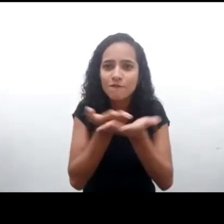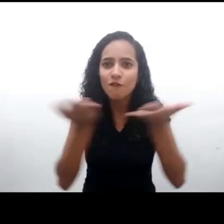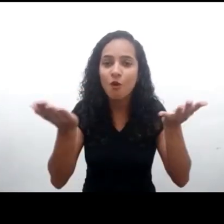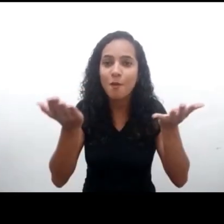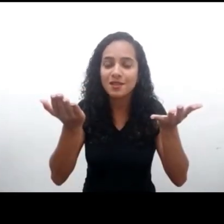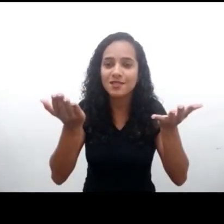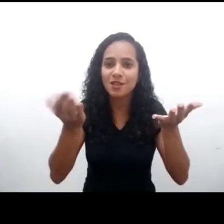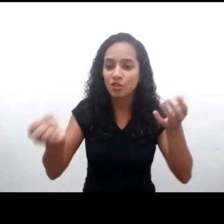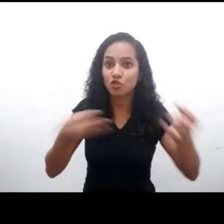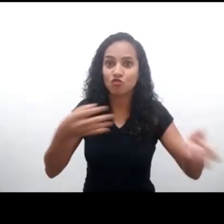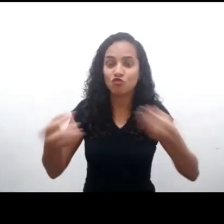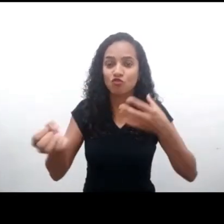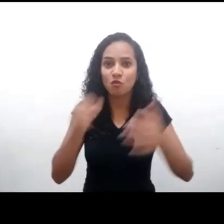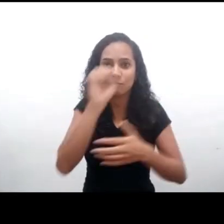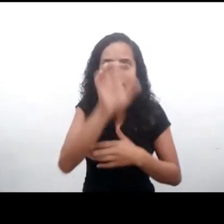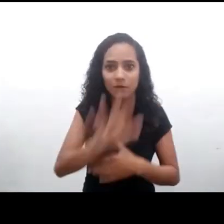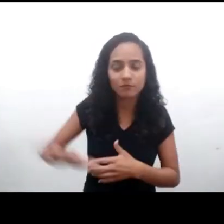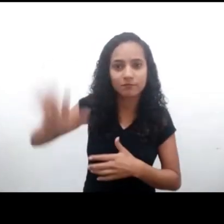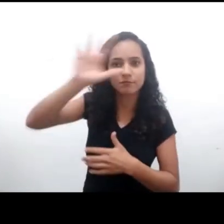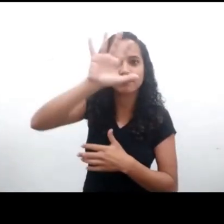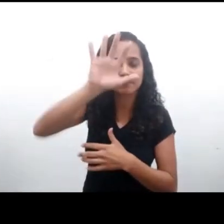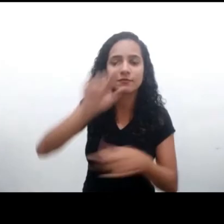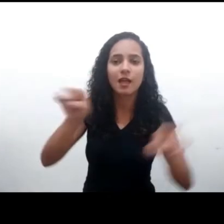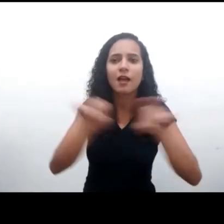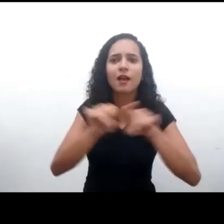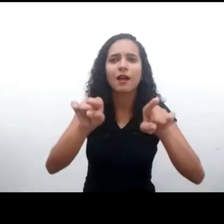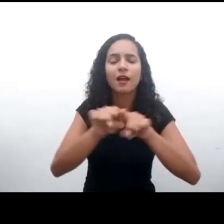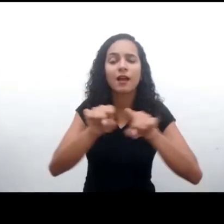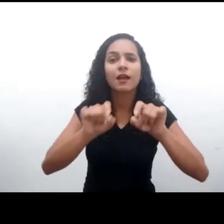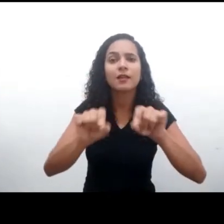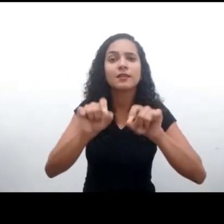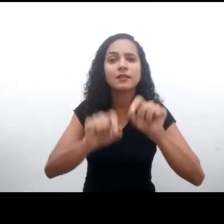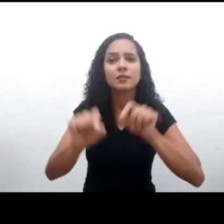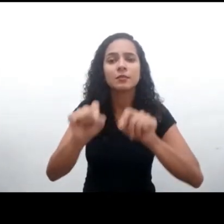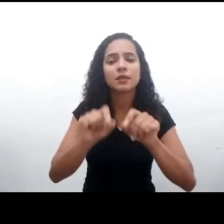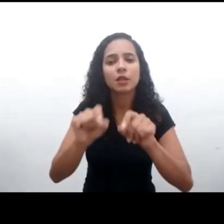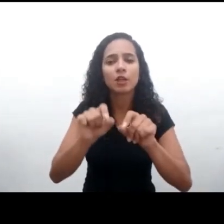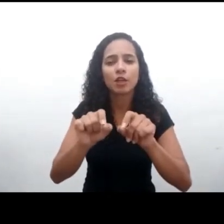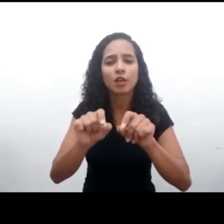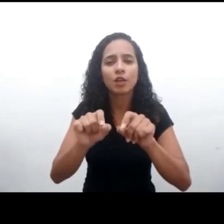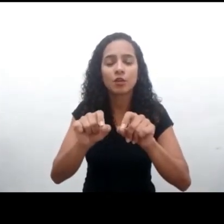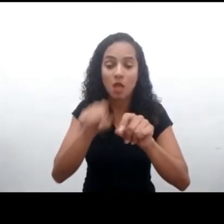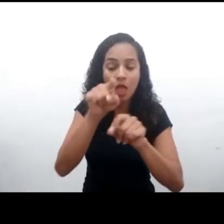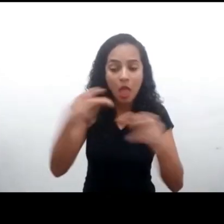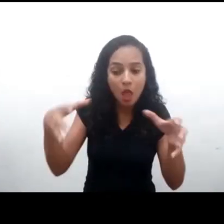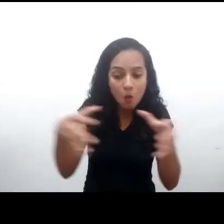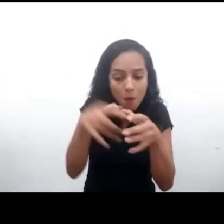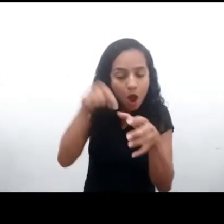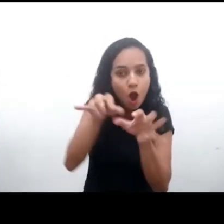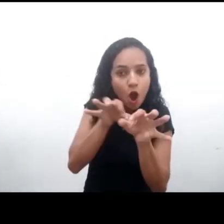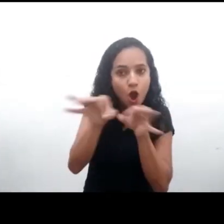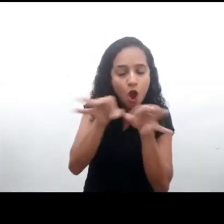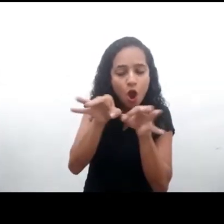y también por ser una de las organizaciones que ha contribuido al desarrollo de